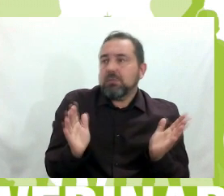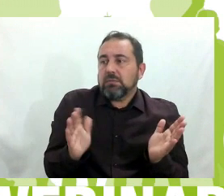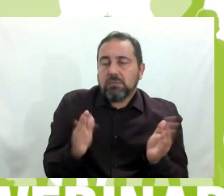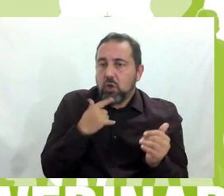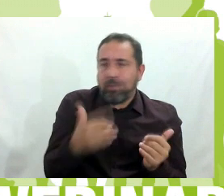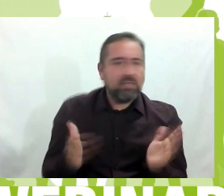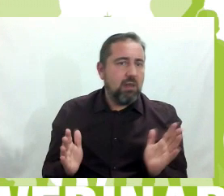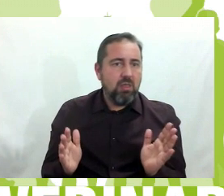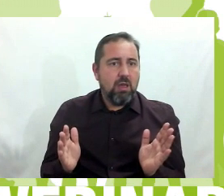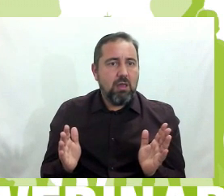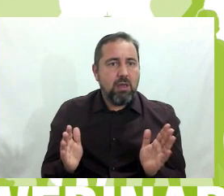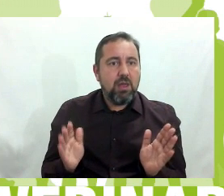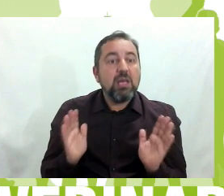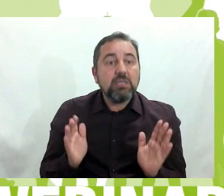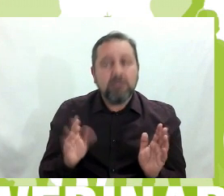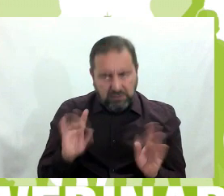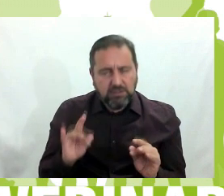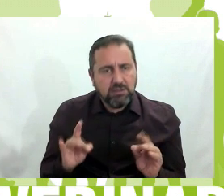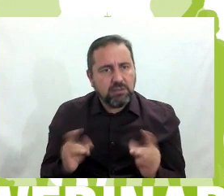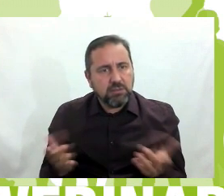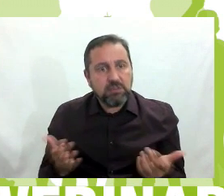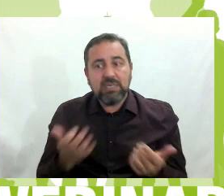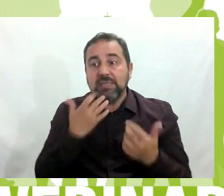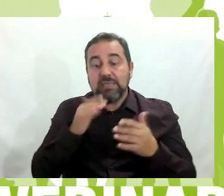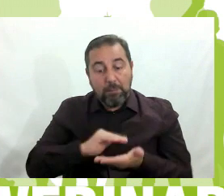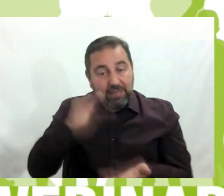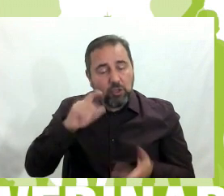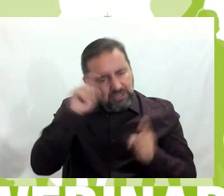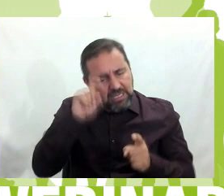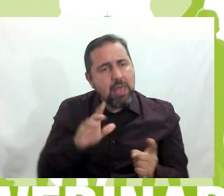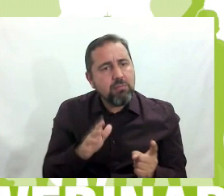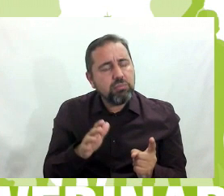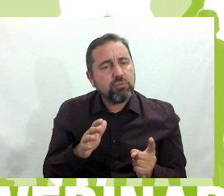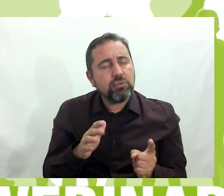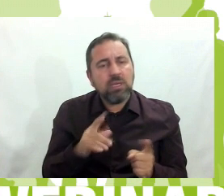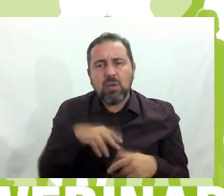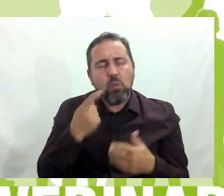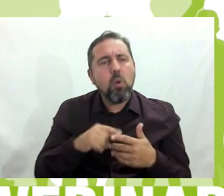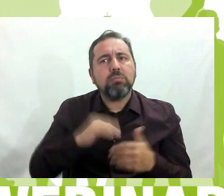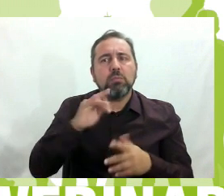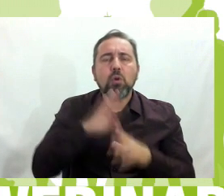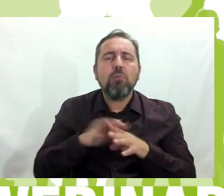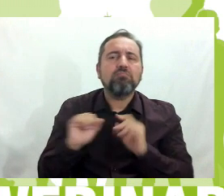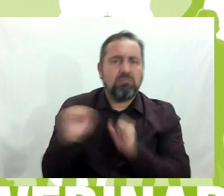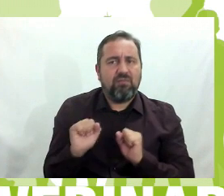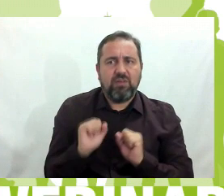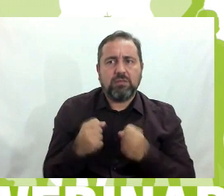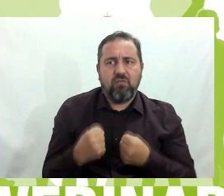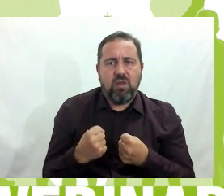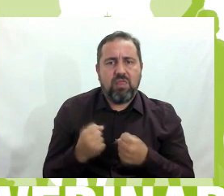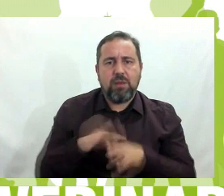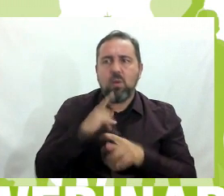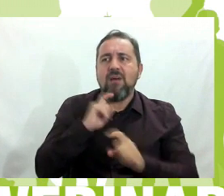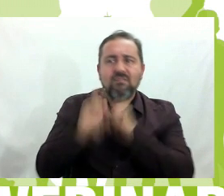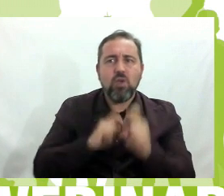no pasa nada. Y claro, y sí que pasa. Si lo enseñamos desde pequeños, tiene mucha fuerza para luego prevenir otro tipo de violencias.